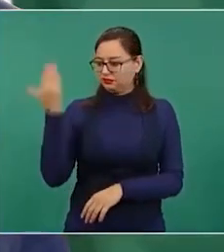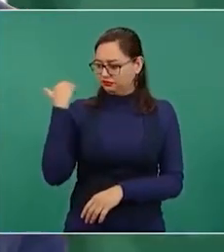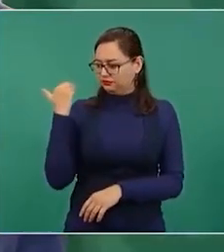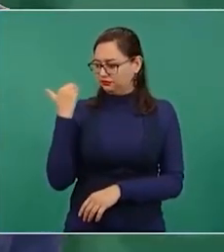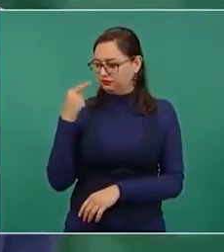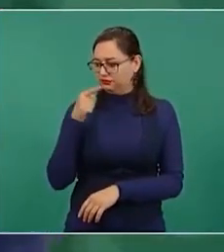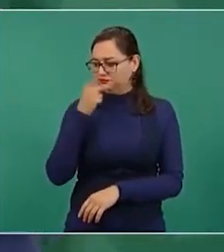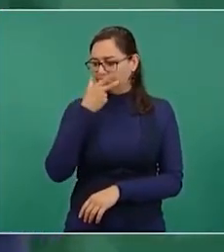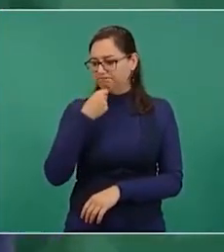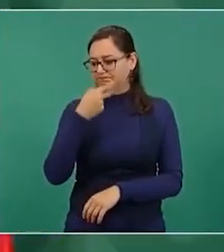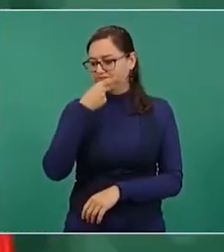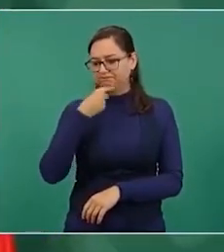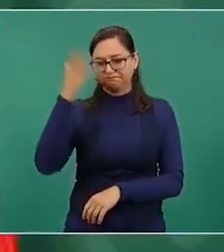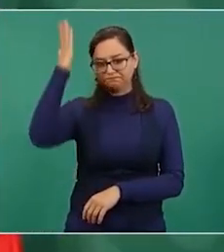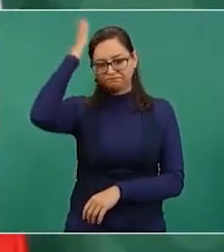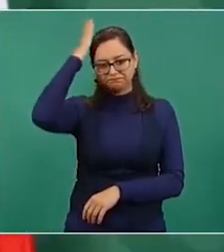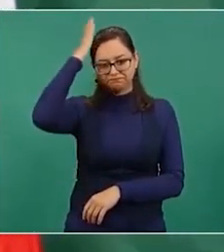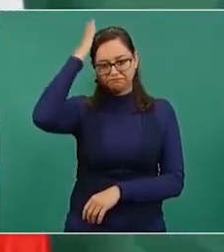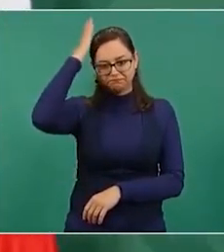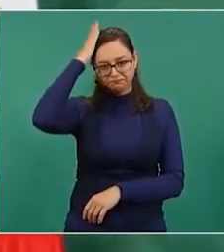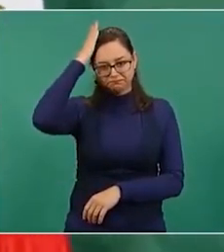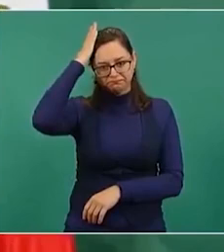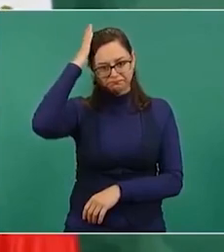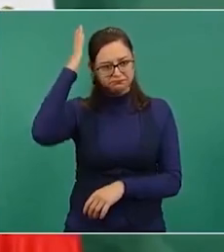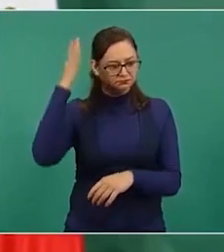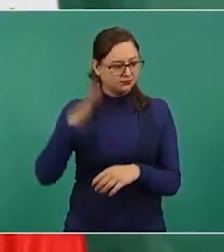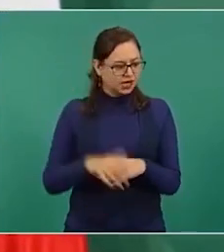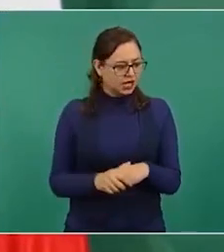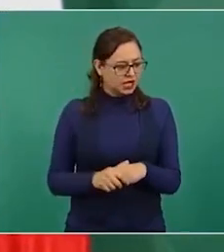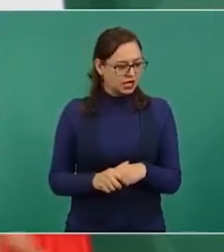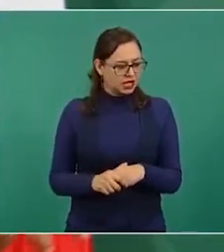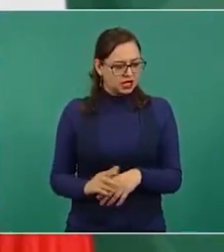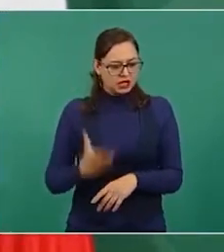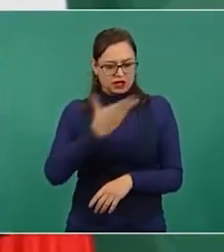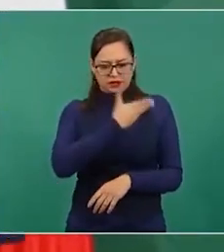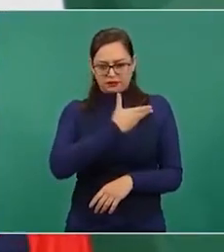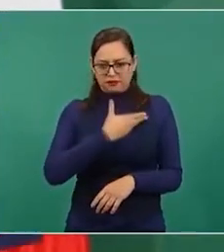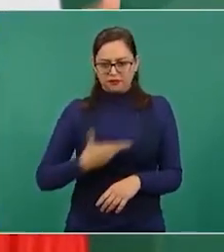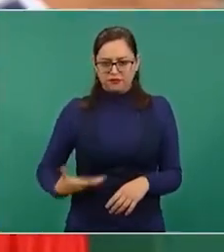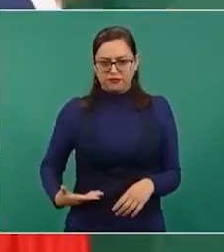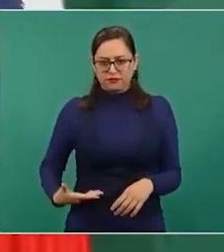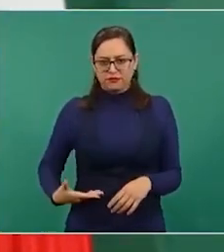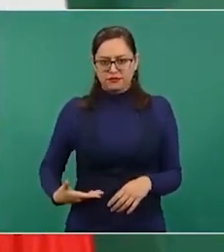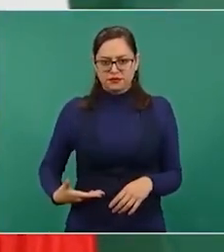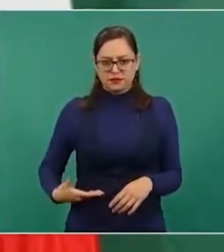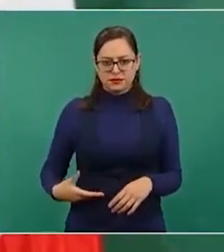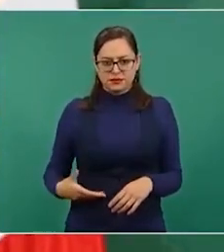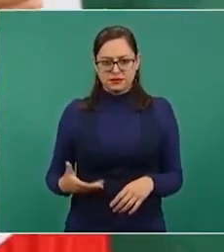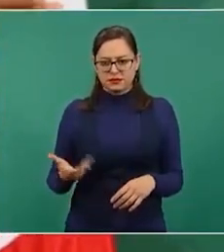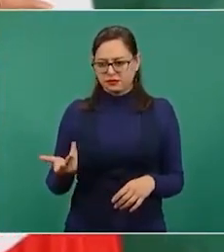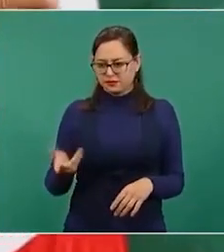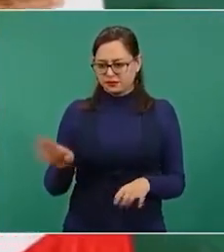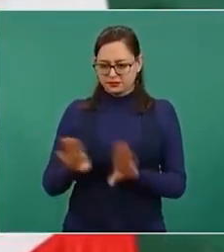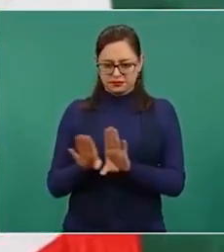o presidente del consejo de Ippi Borgan